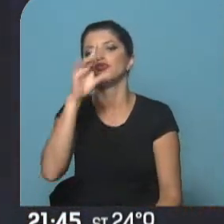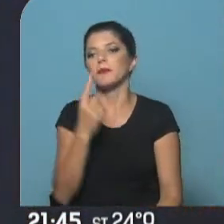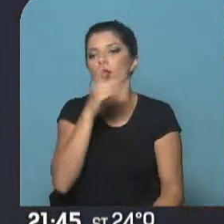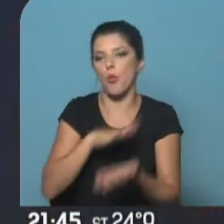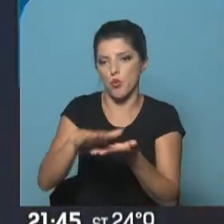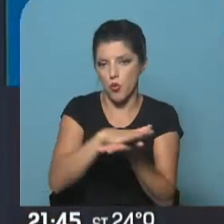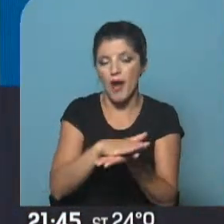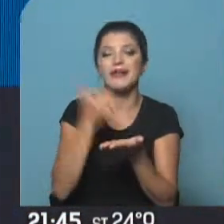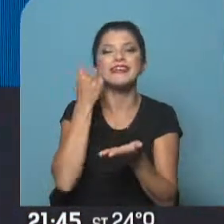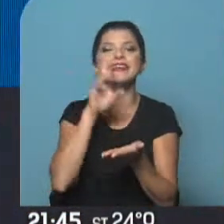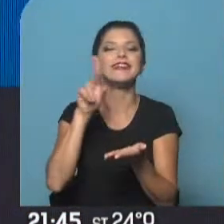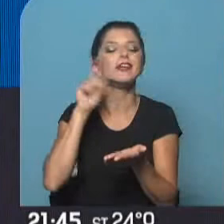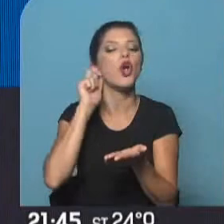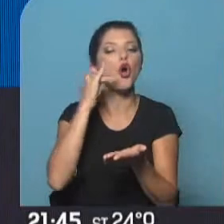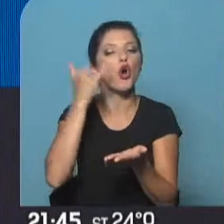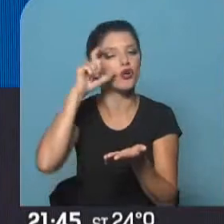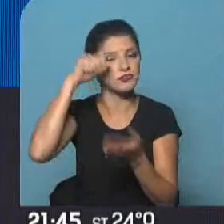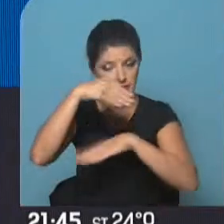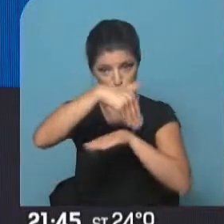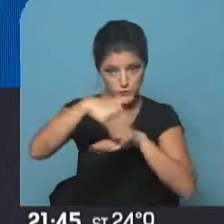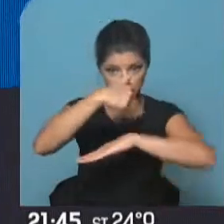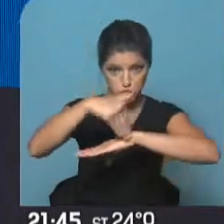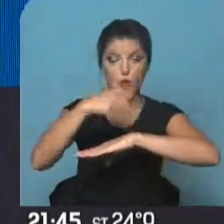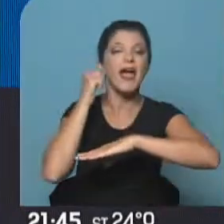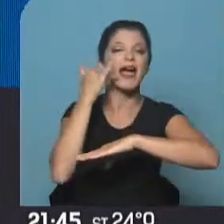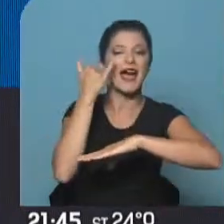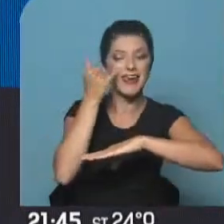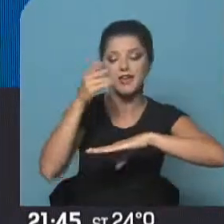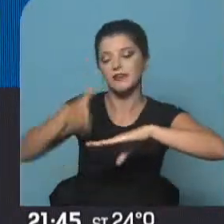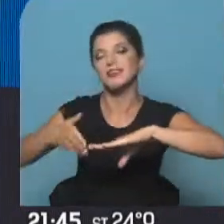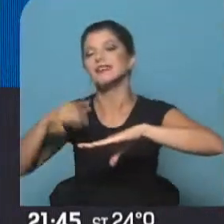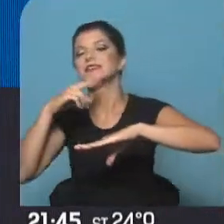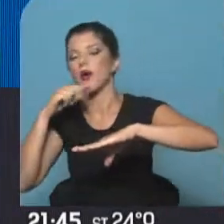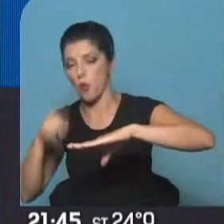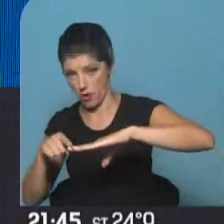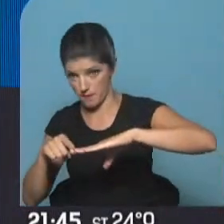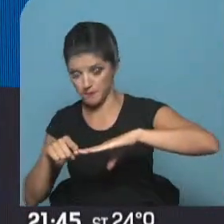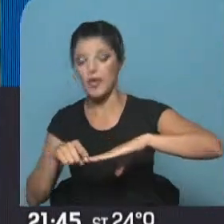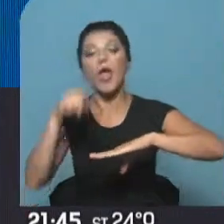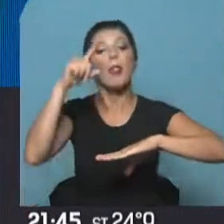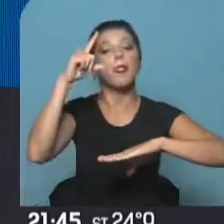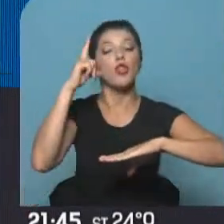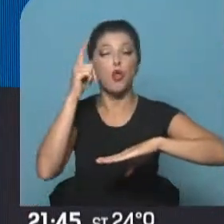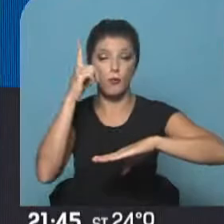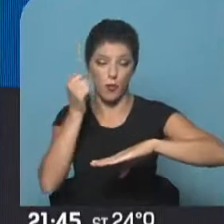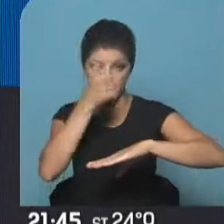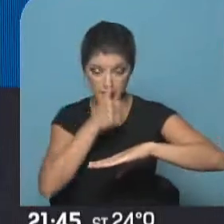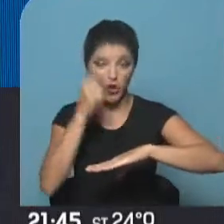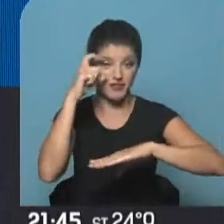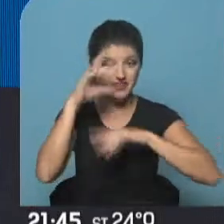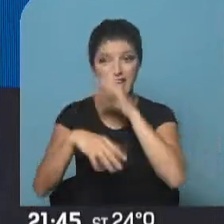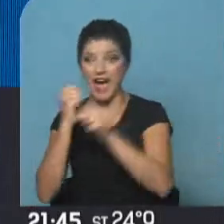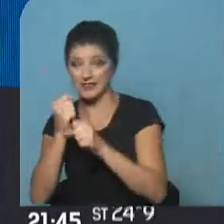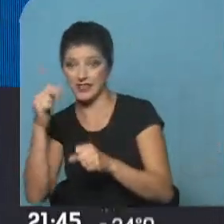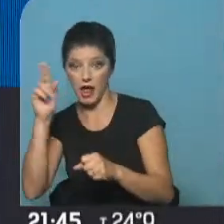será en Bernardo de Yrigoyen entre Juan de Garay y Avenida San Juan. A partir del domingo 10 y hasta el lunes 11, hacia Retiro tendrán las paradas